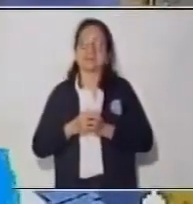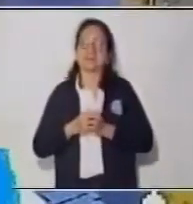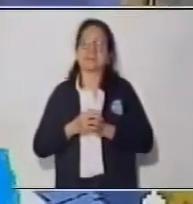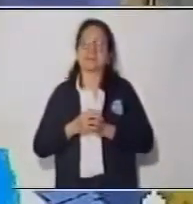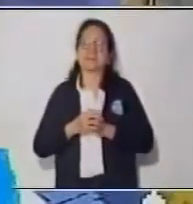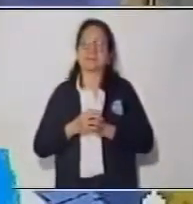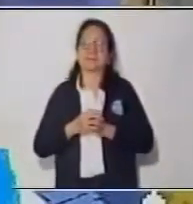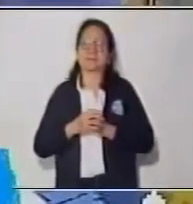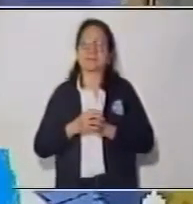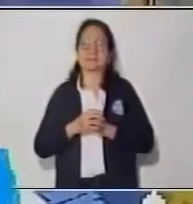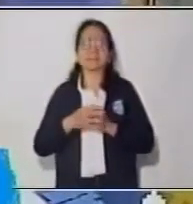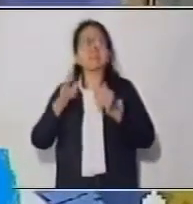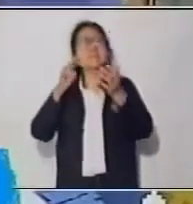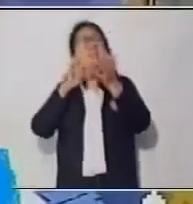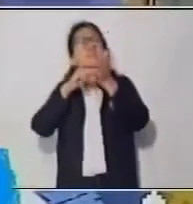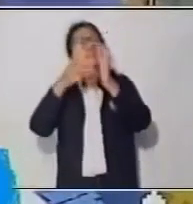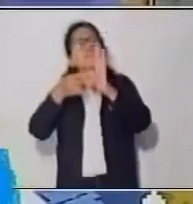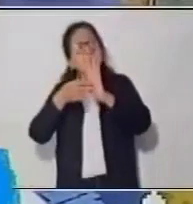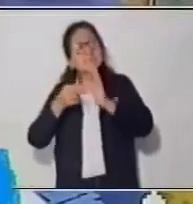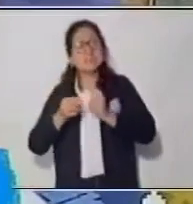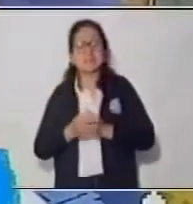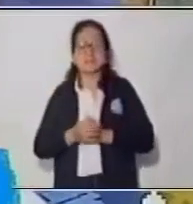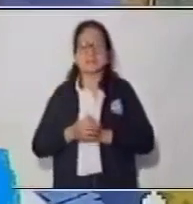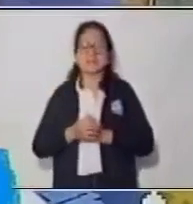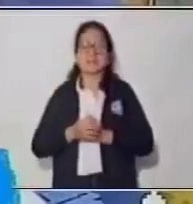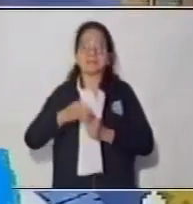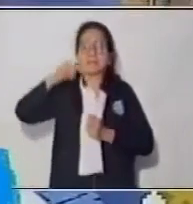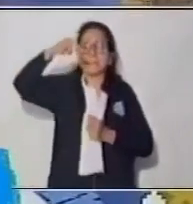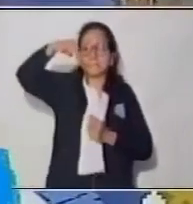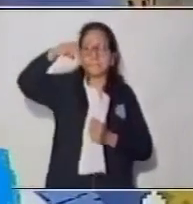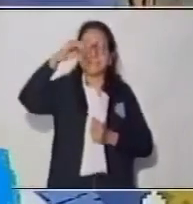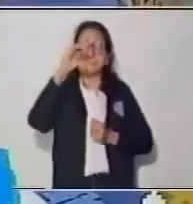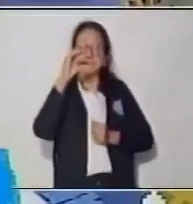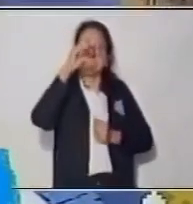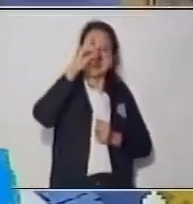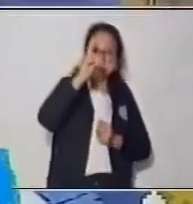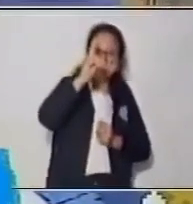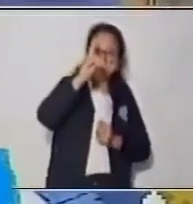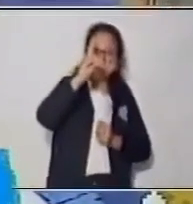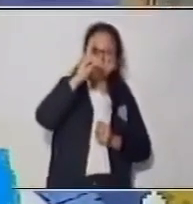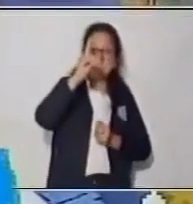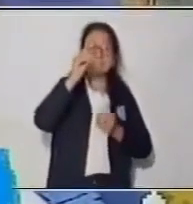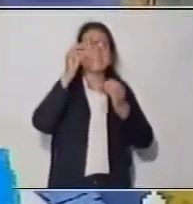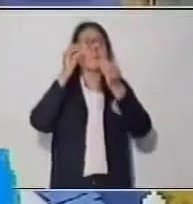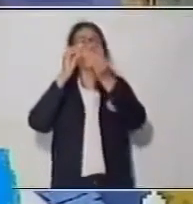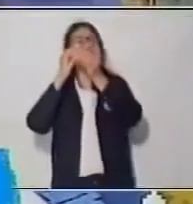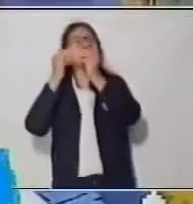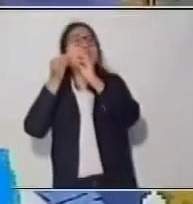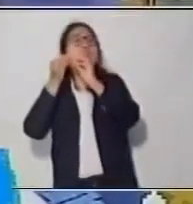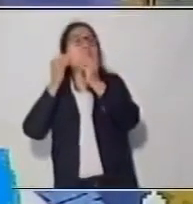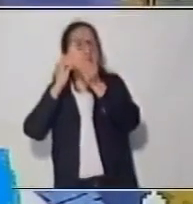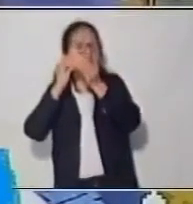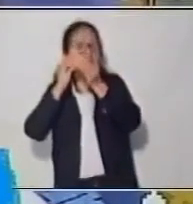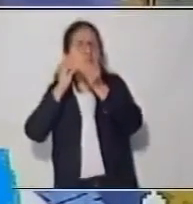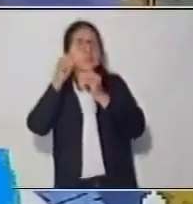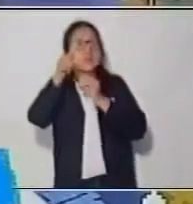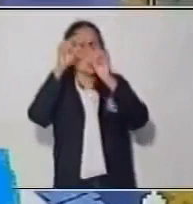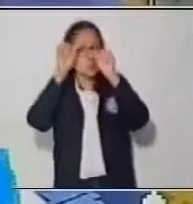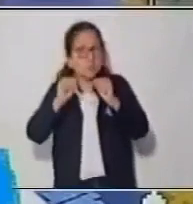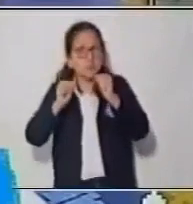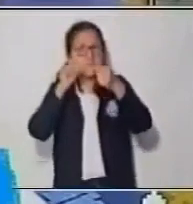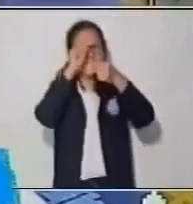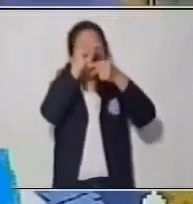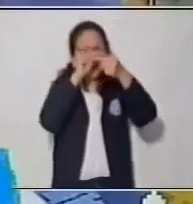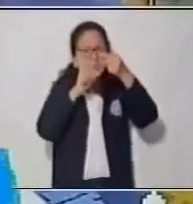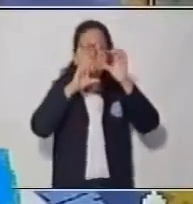Esto nos lleva a la conclusión que el máximo común divisor es el número por el cual tú puedes dividir